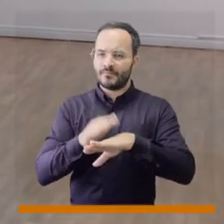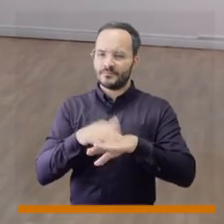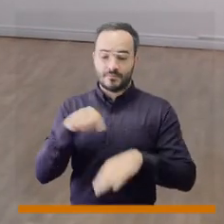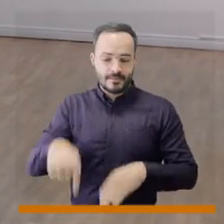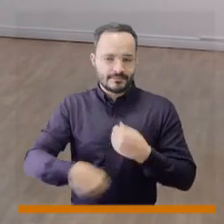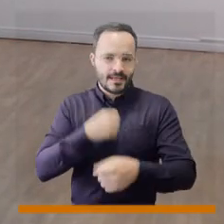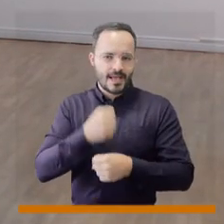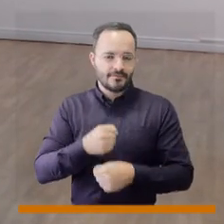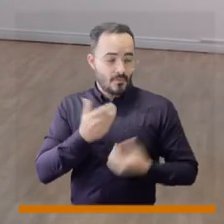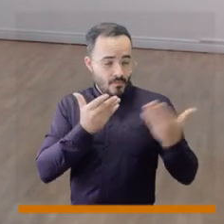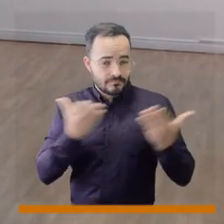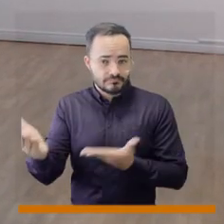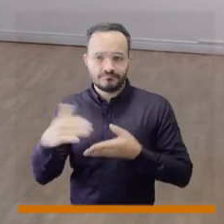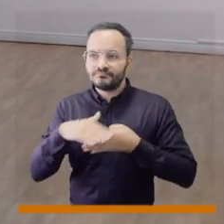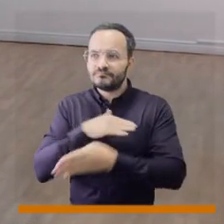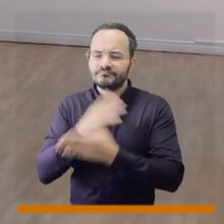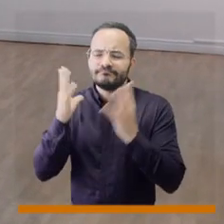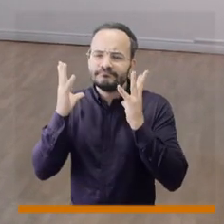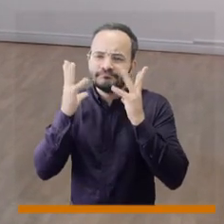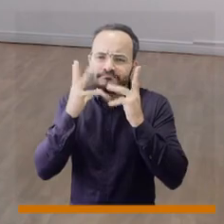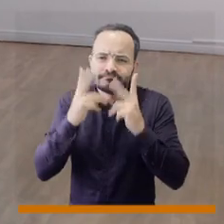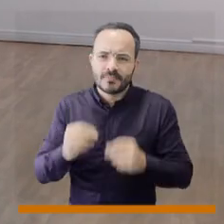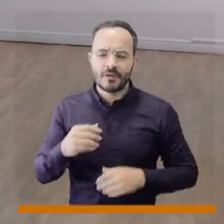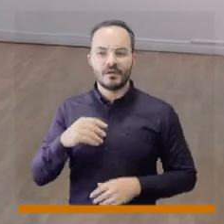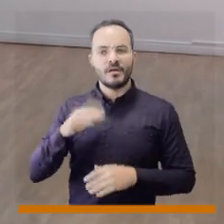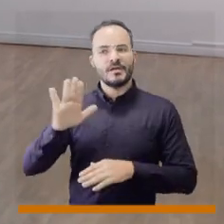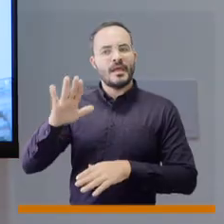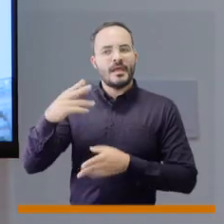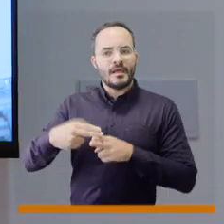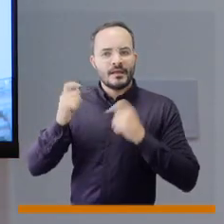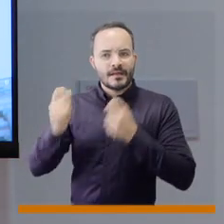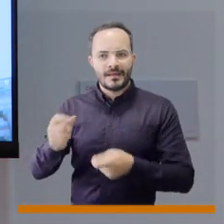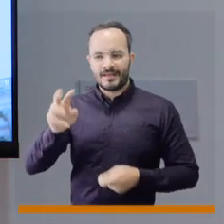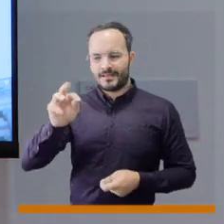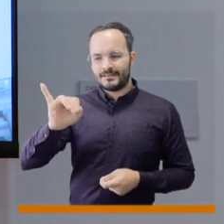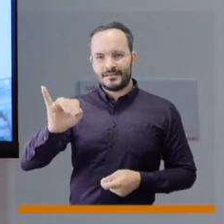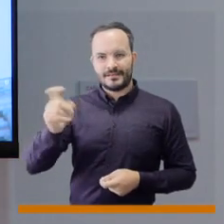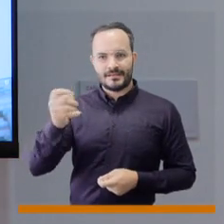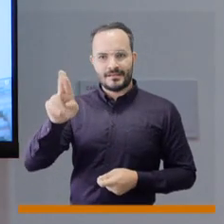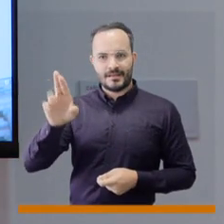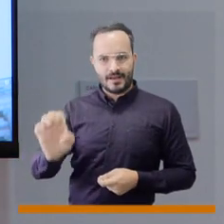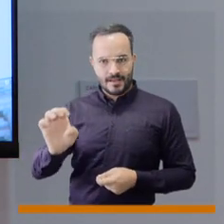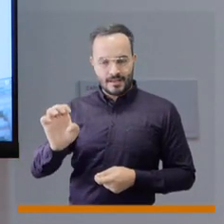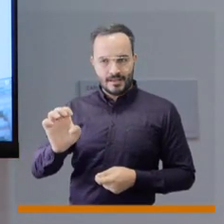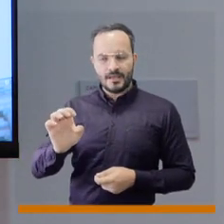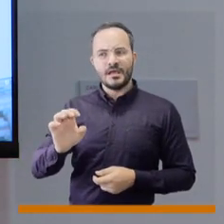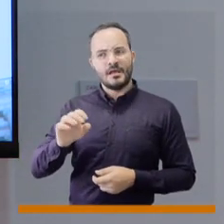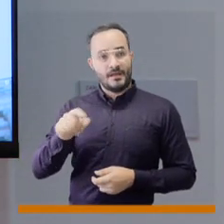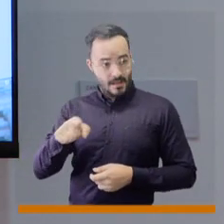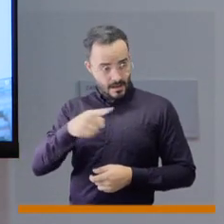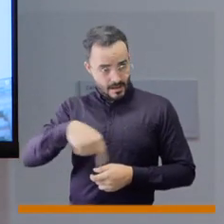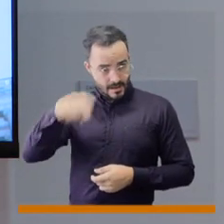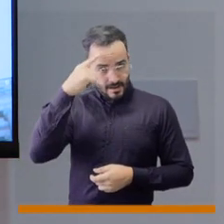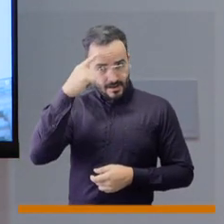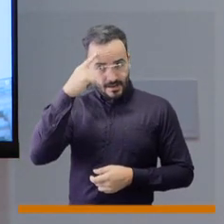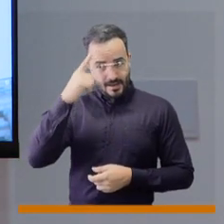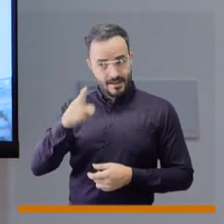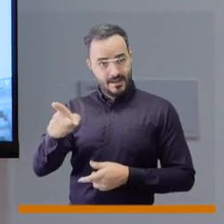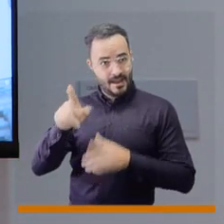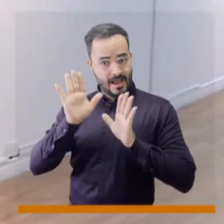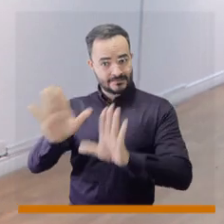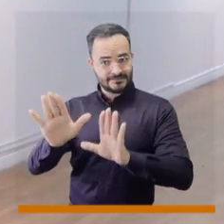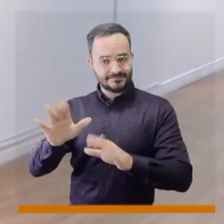muy bella y importante exposición de arte que se llama El tigre no es como lo pintan. Es una exposición que hace una